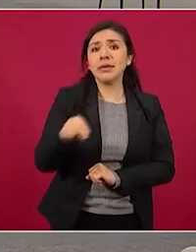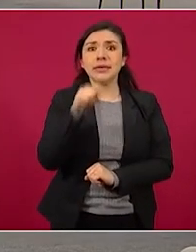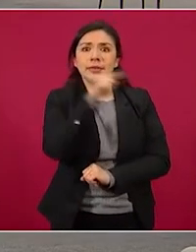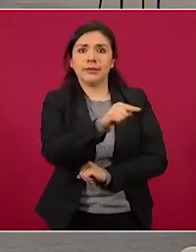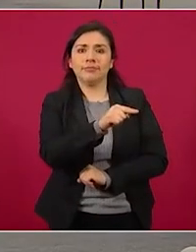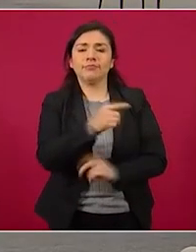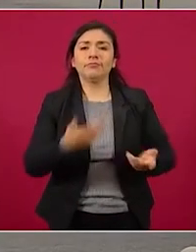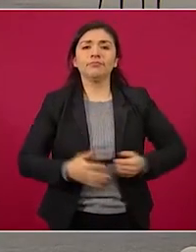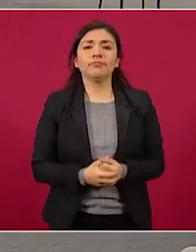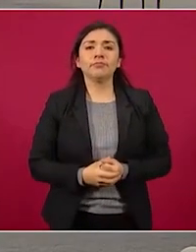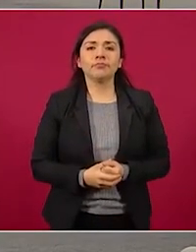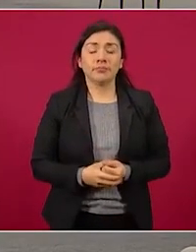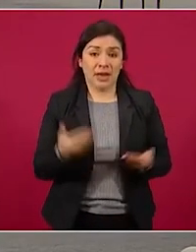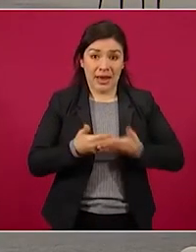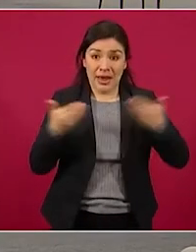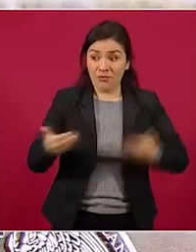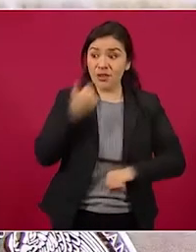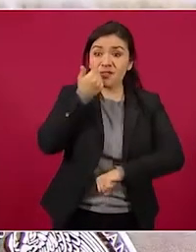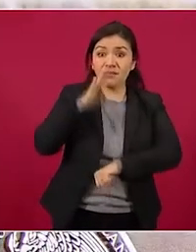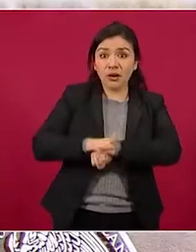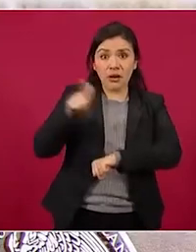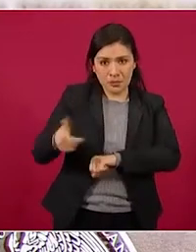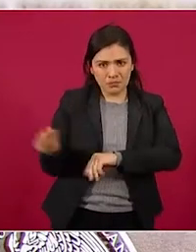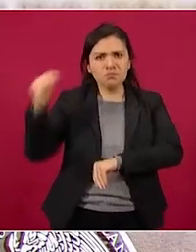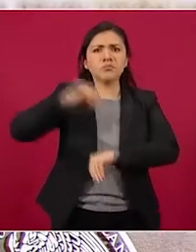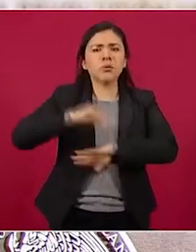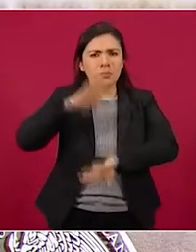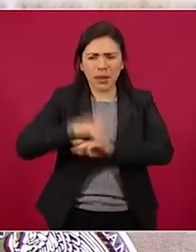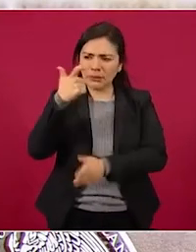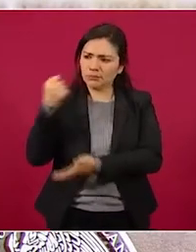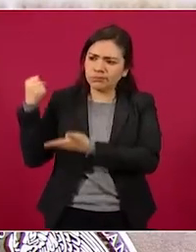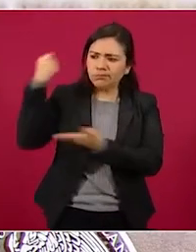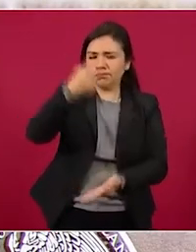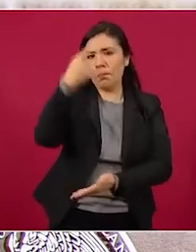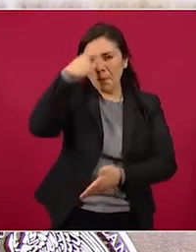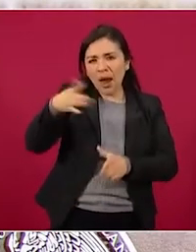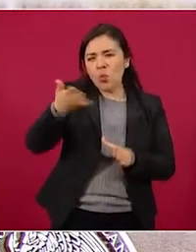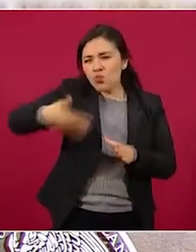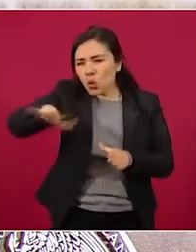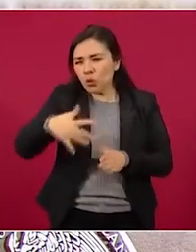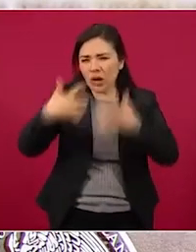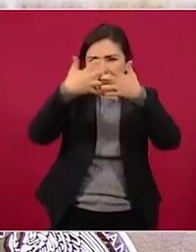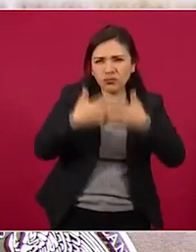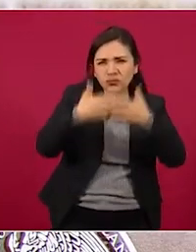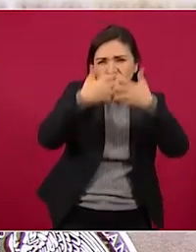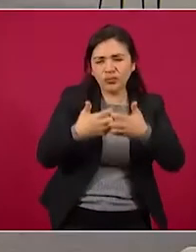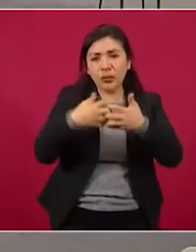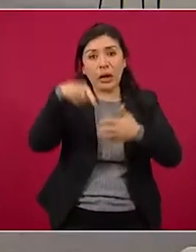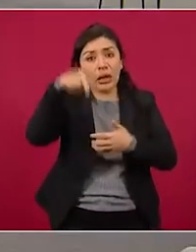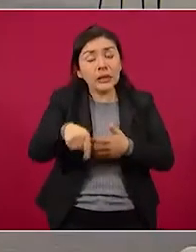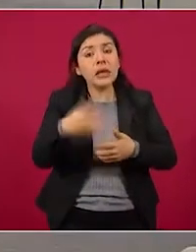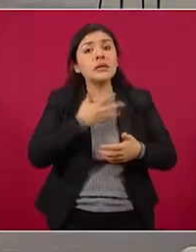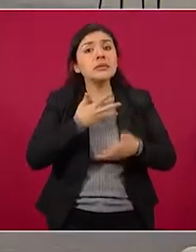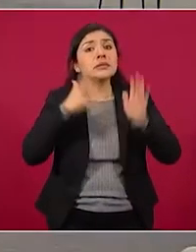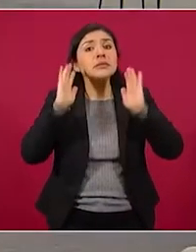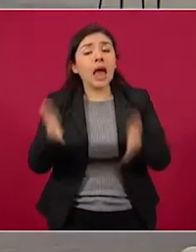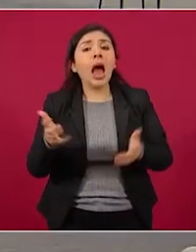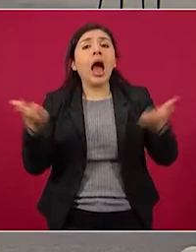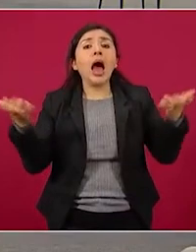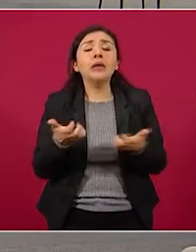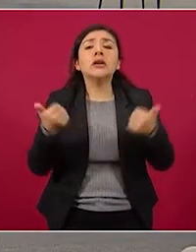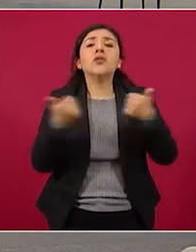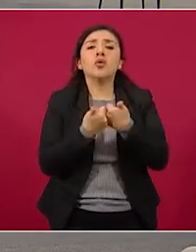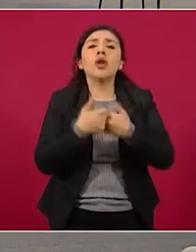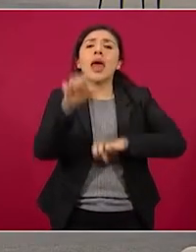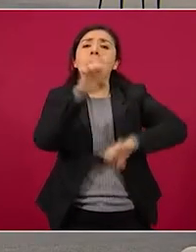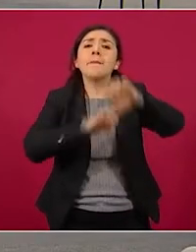La actual administración aumentó su inversión en exploración y producción y eso se vio reflejado en las operaciones